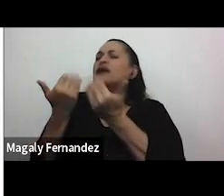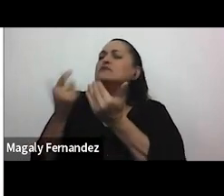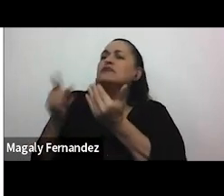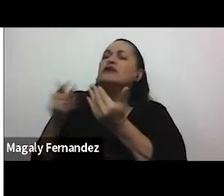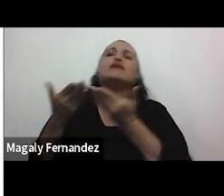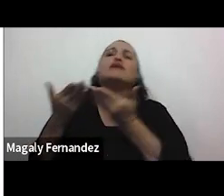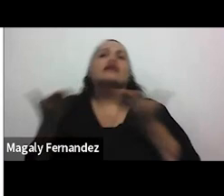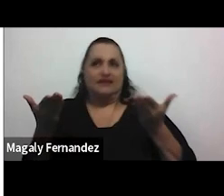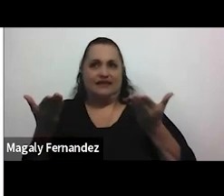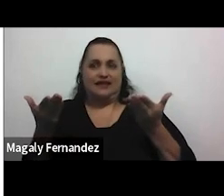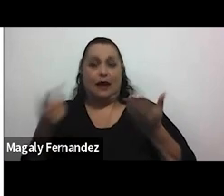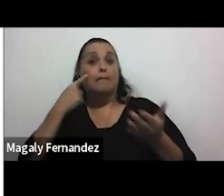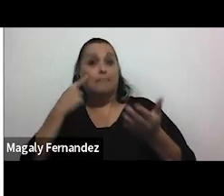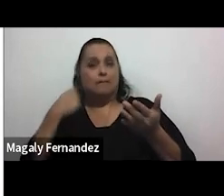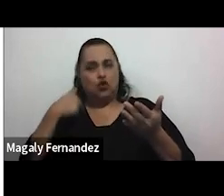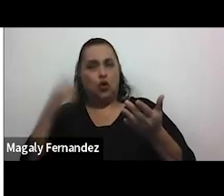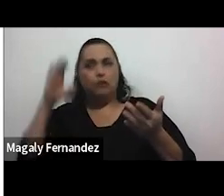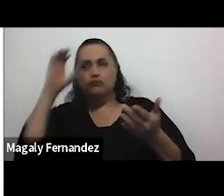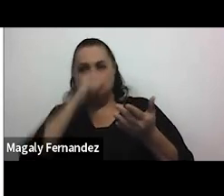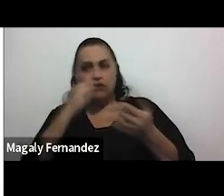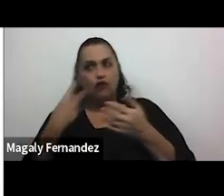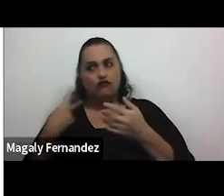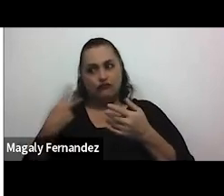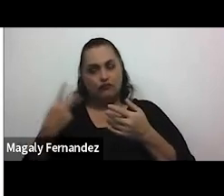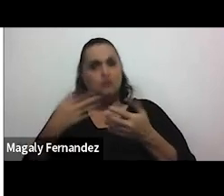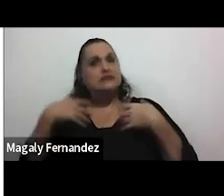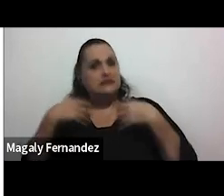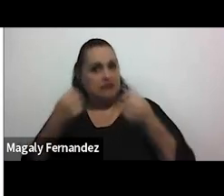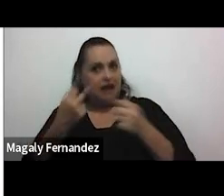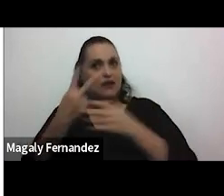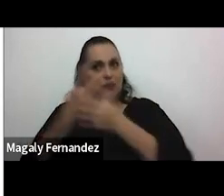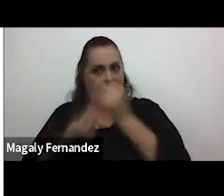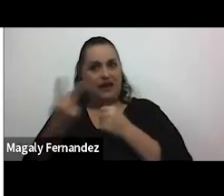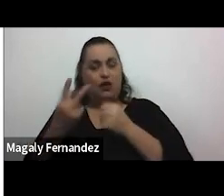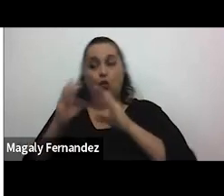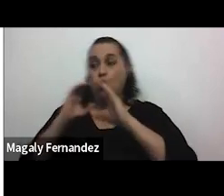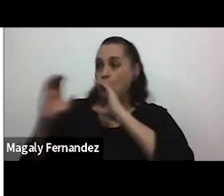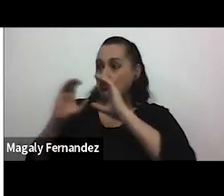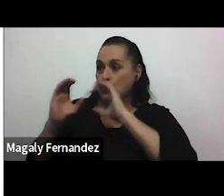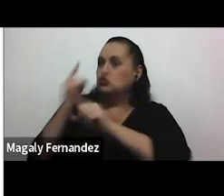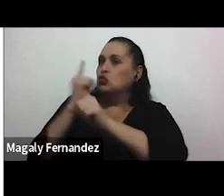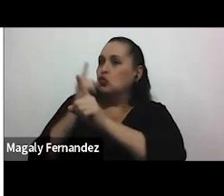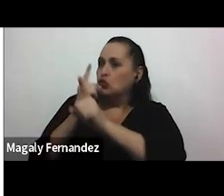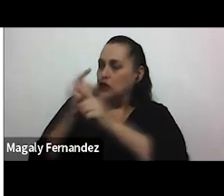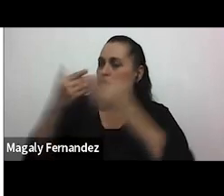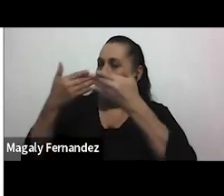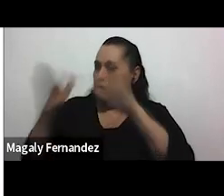evidenciar que estoy en una relación de pareja sana? ¿hay una comunicación efectiva abierta